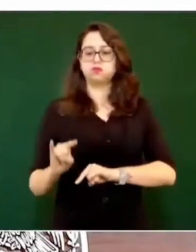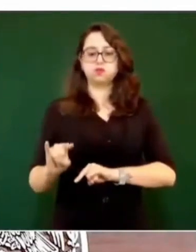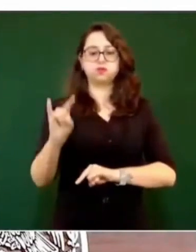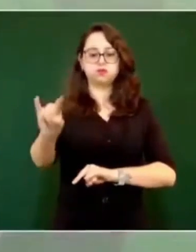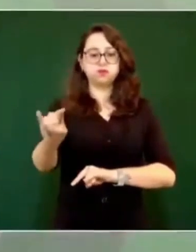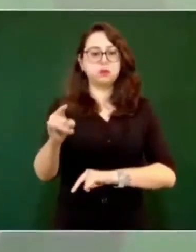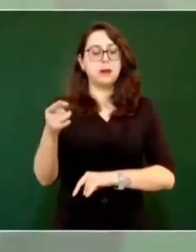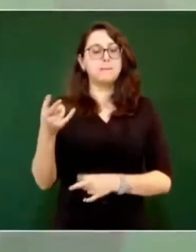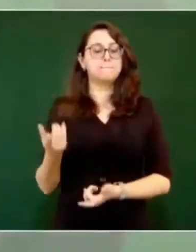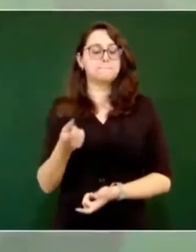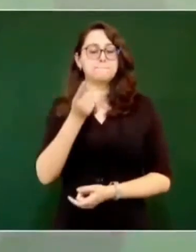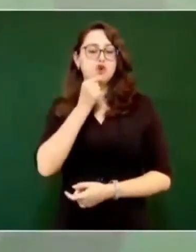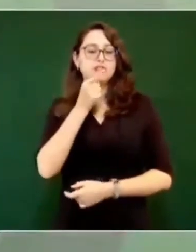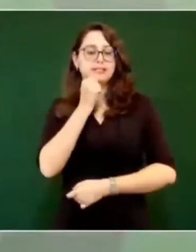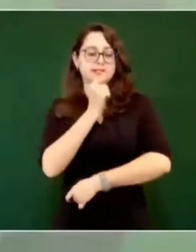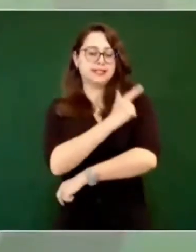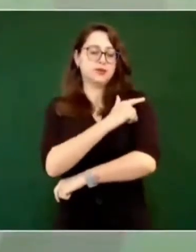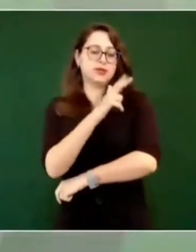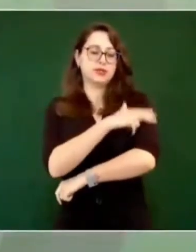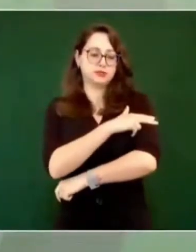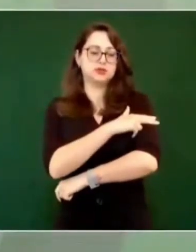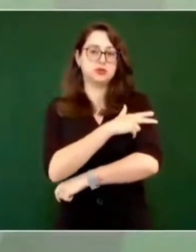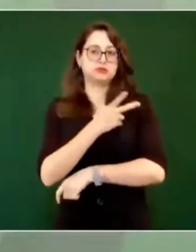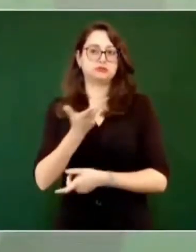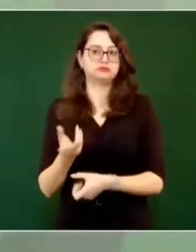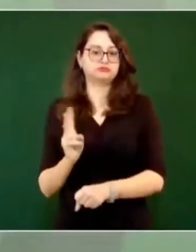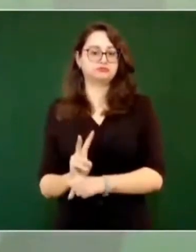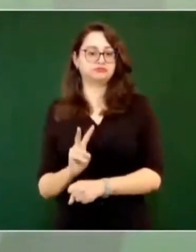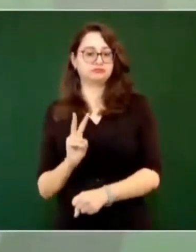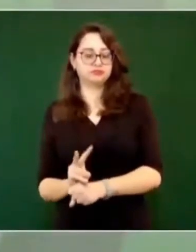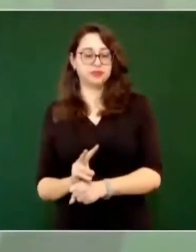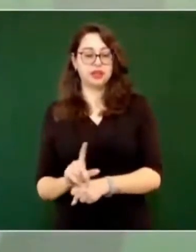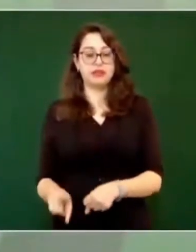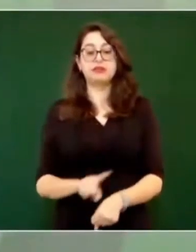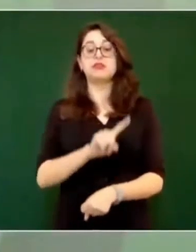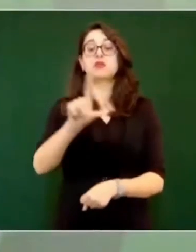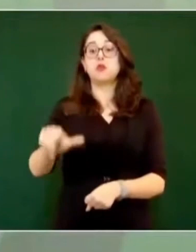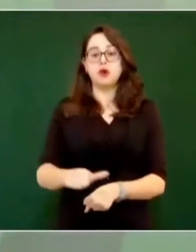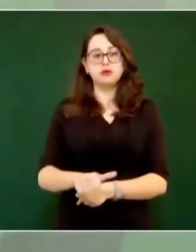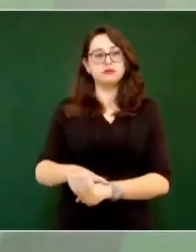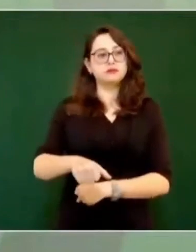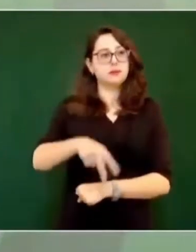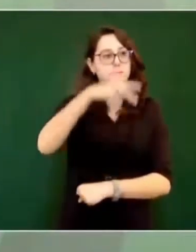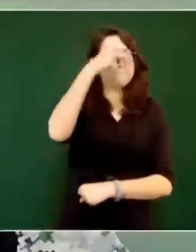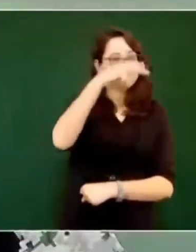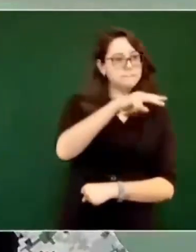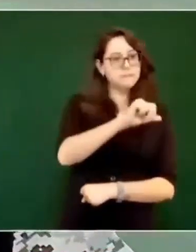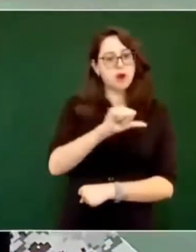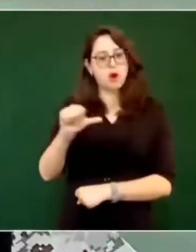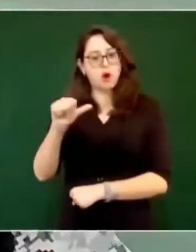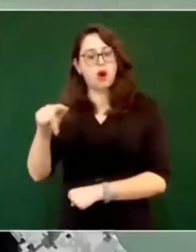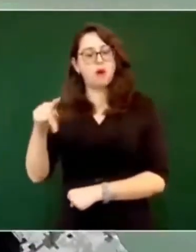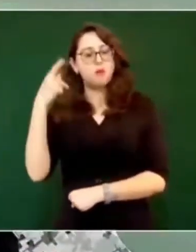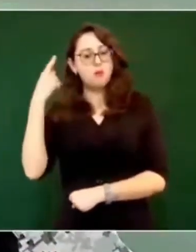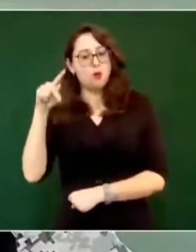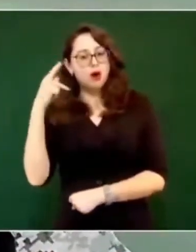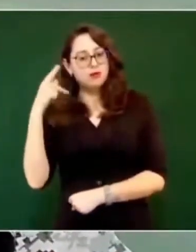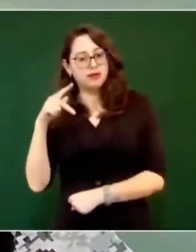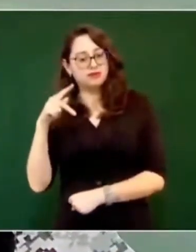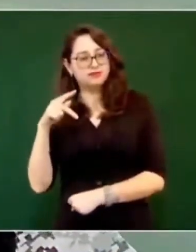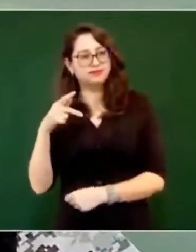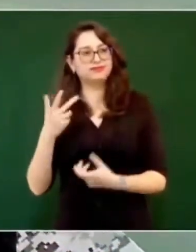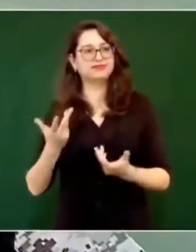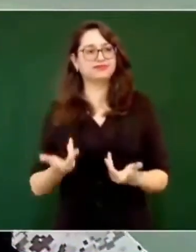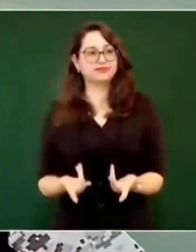El segundo tramo fue México-Puebla, ha ido migrando esa